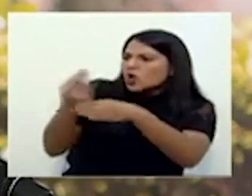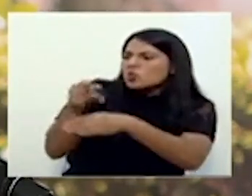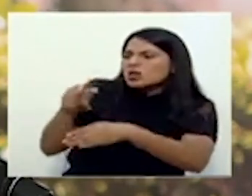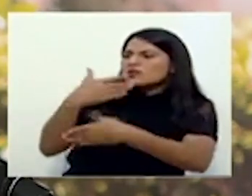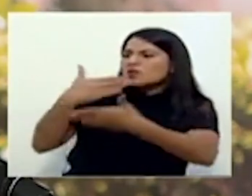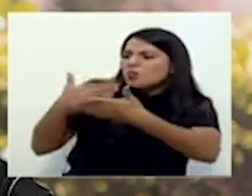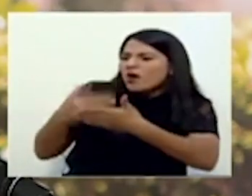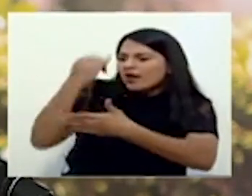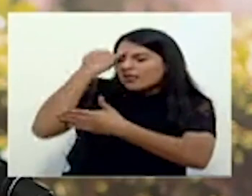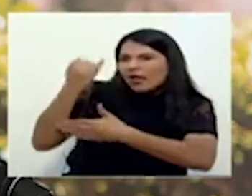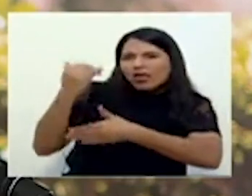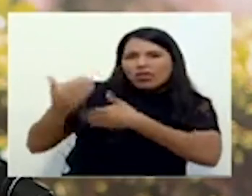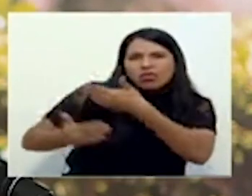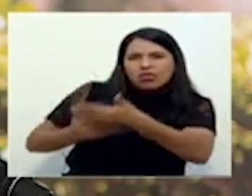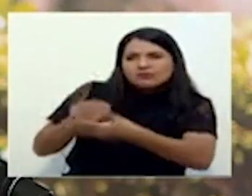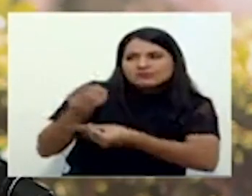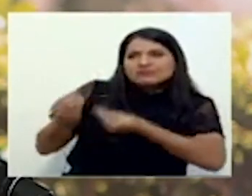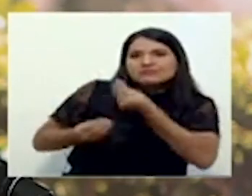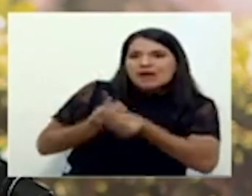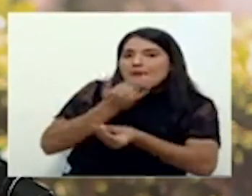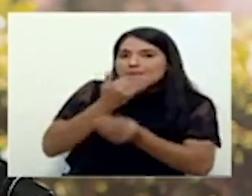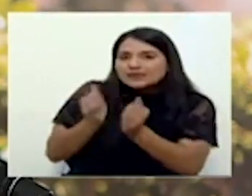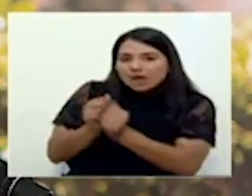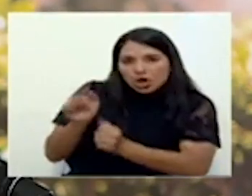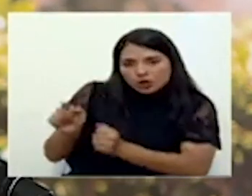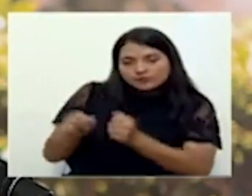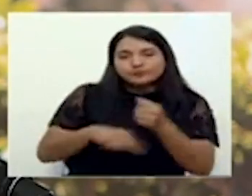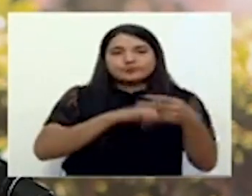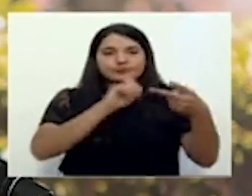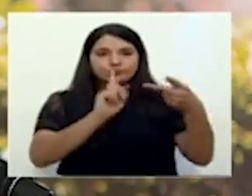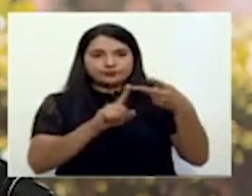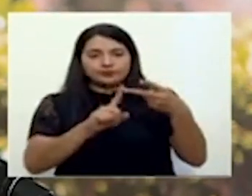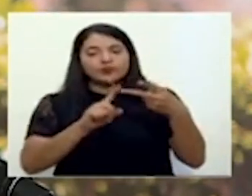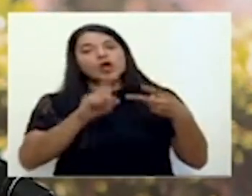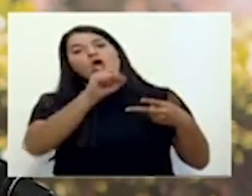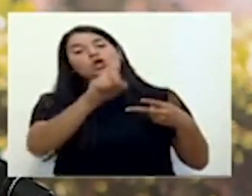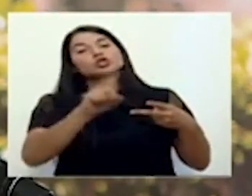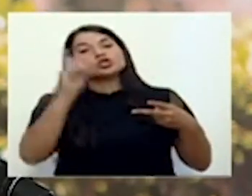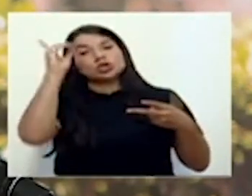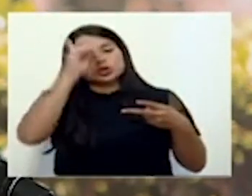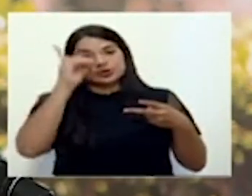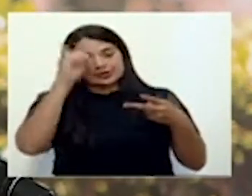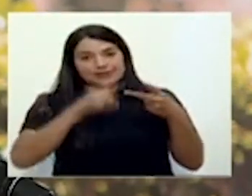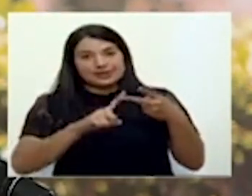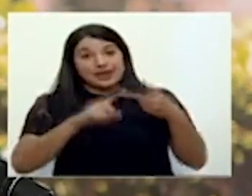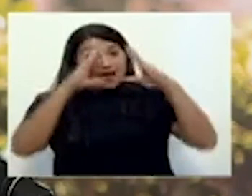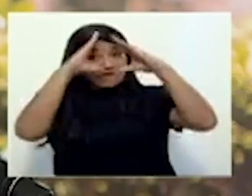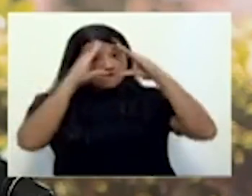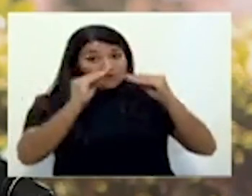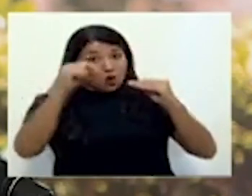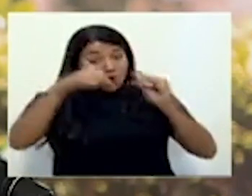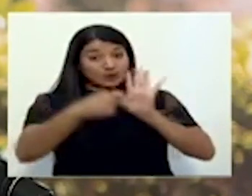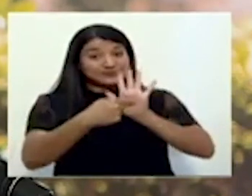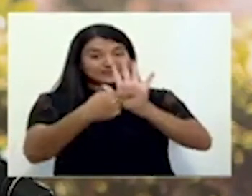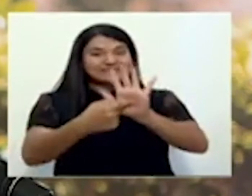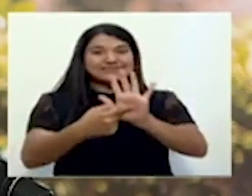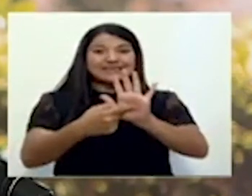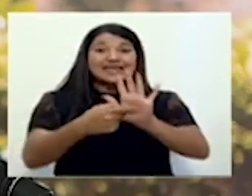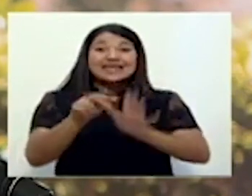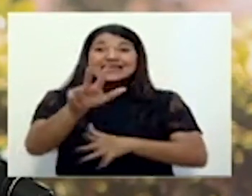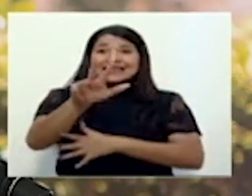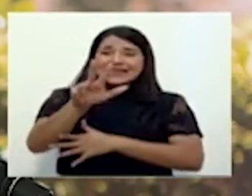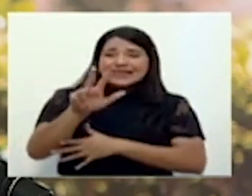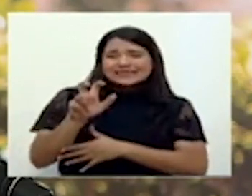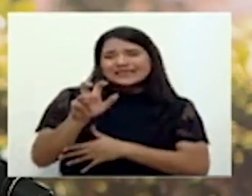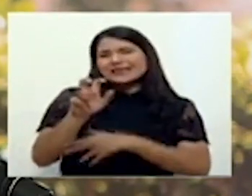oficialmente en estos momentos? Segunda consulta, don Daniel. Dentro de los datos que usted revela hoy, más de 300 hospitalizados,